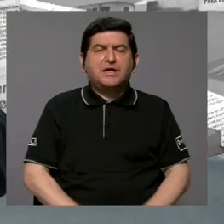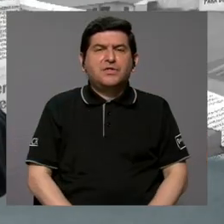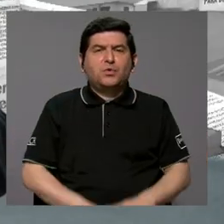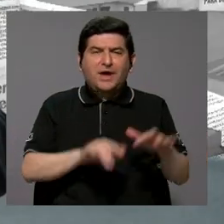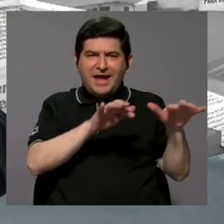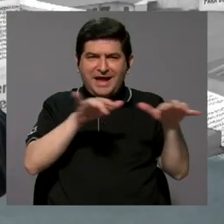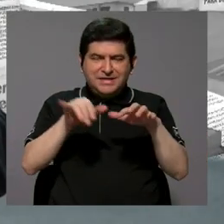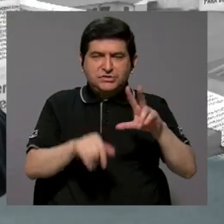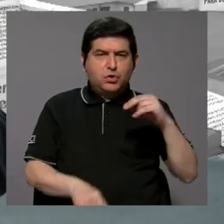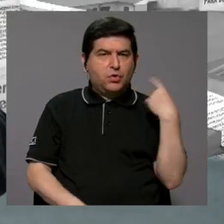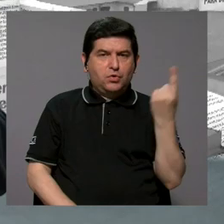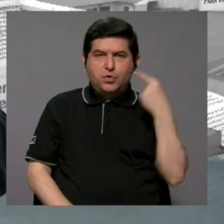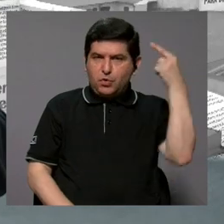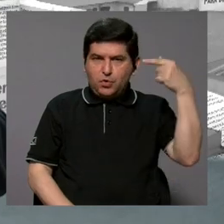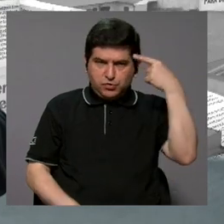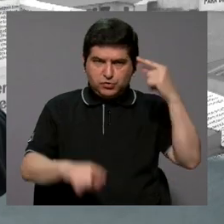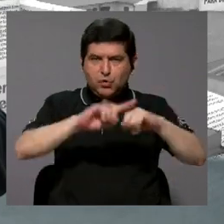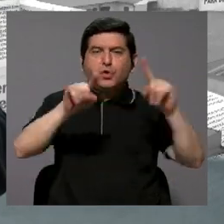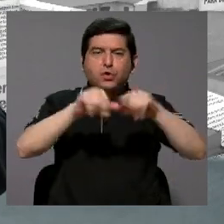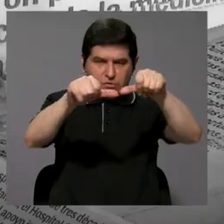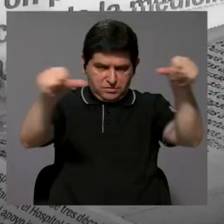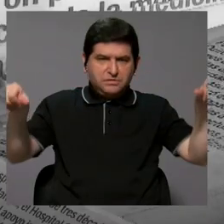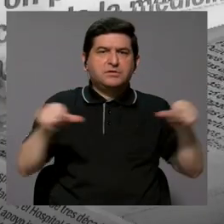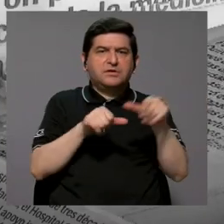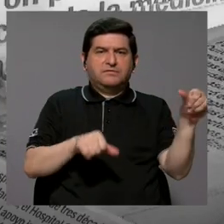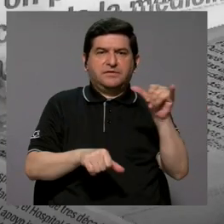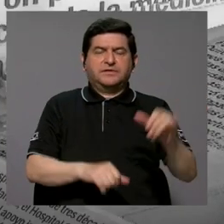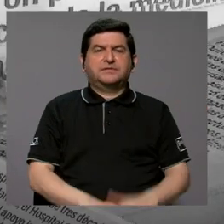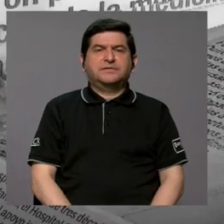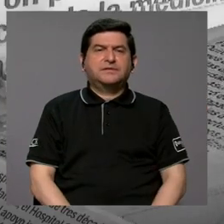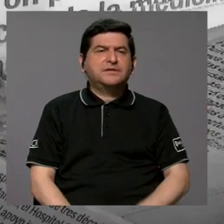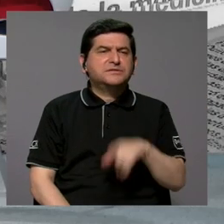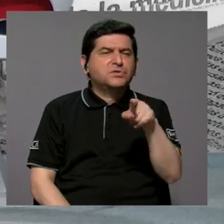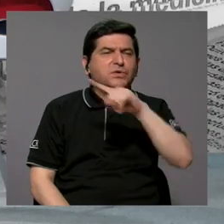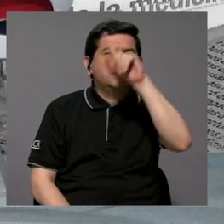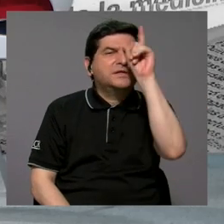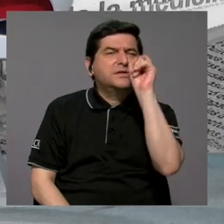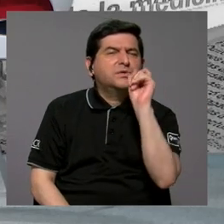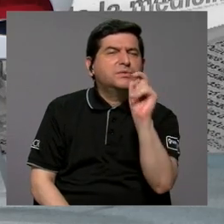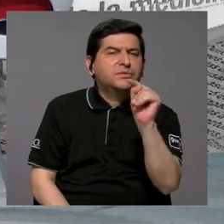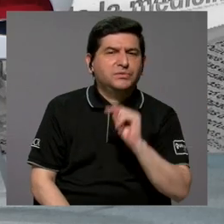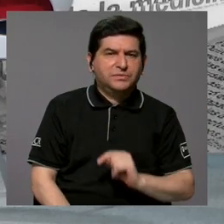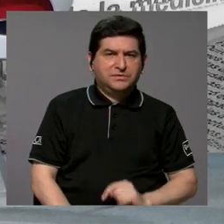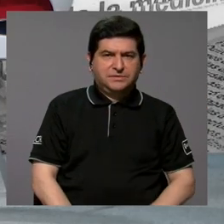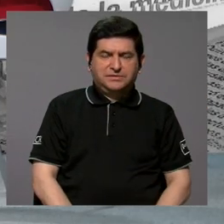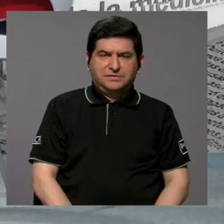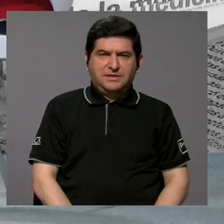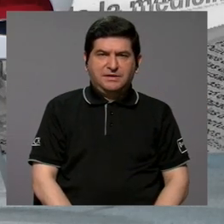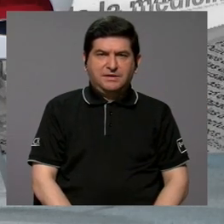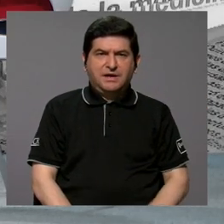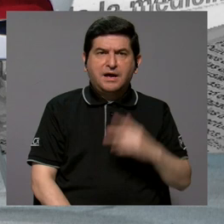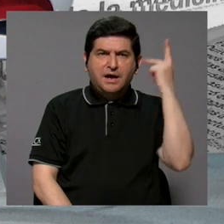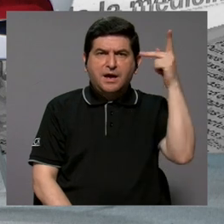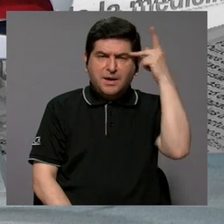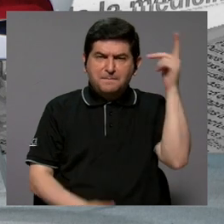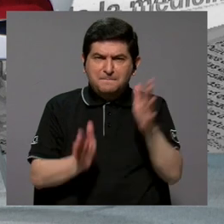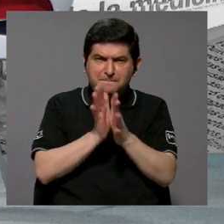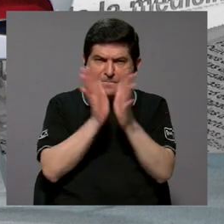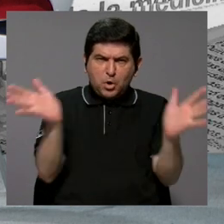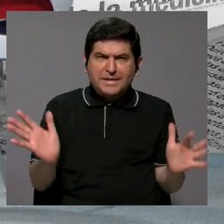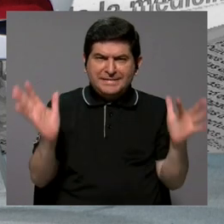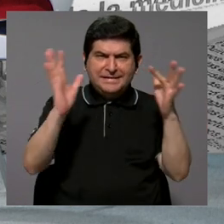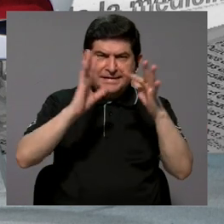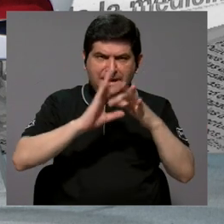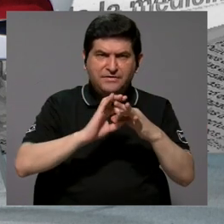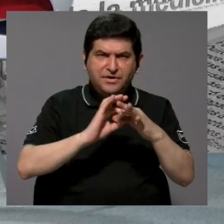no solamente en gobiernos, sino en los diferentes sectores. Con eso quiero preguntarle, ¿entonces debe haber políticas públicas